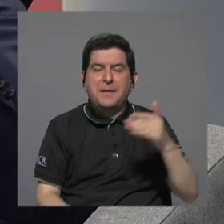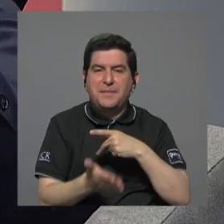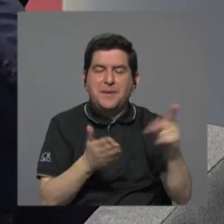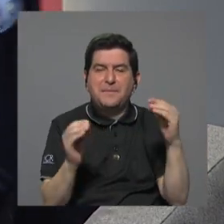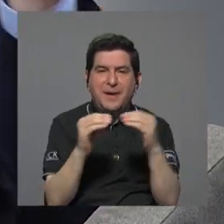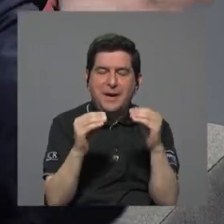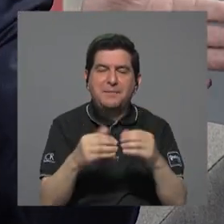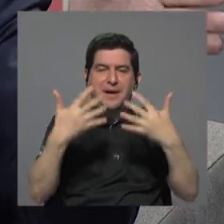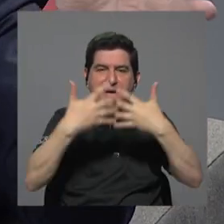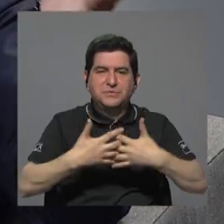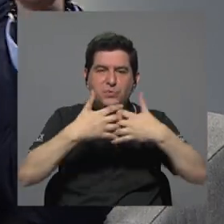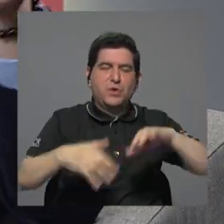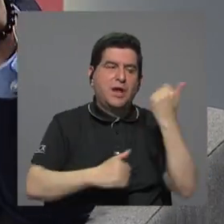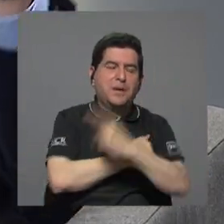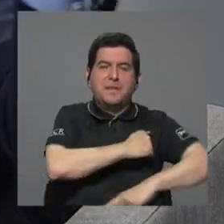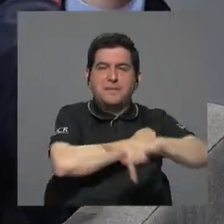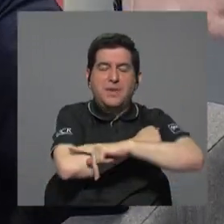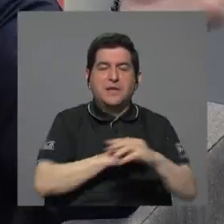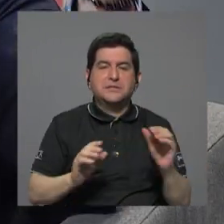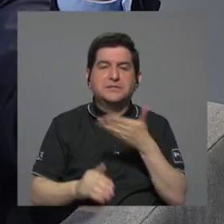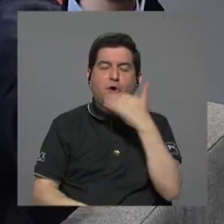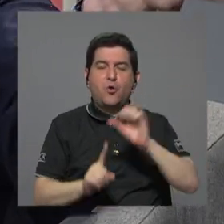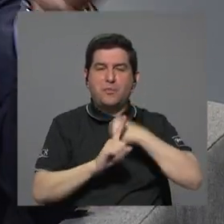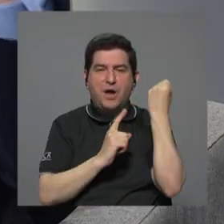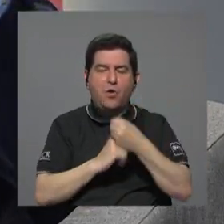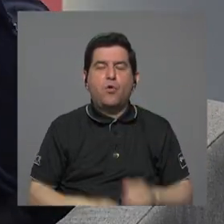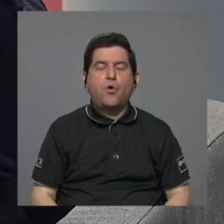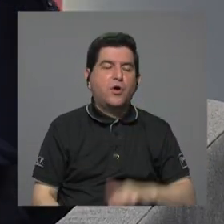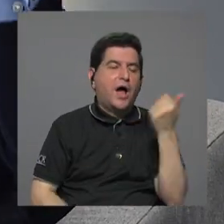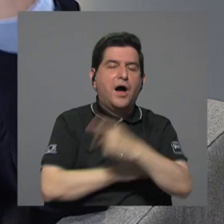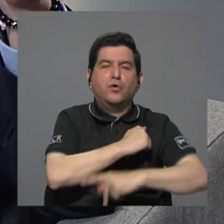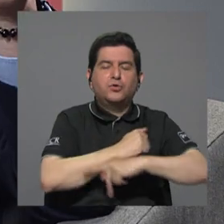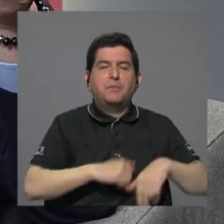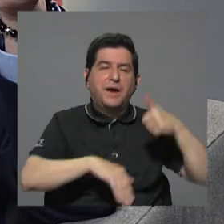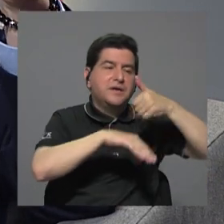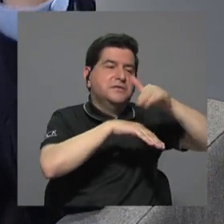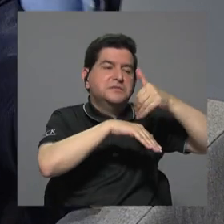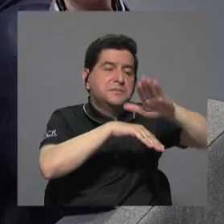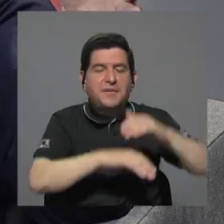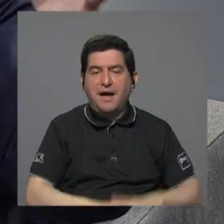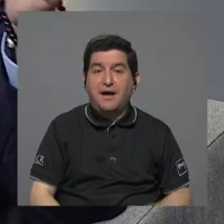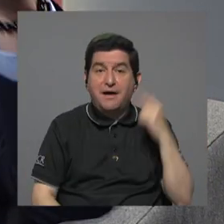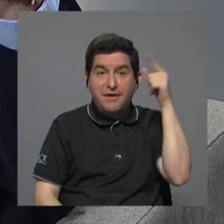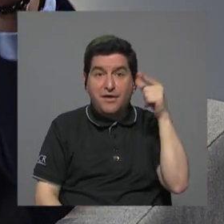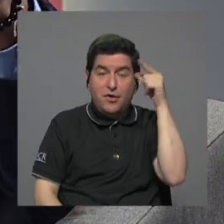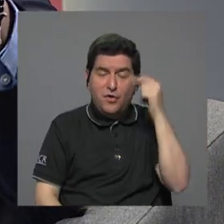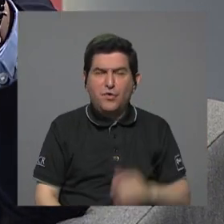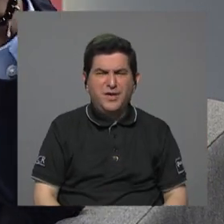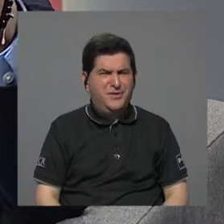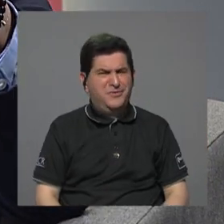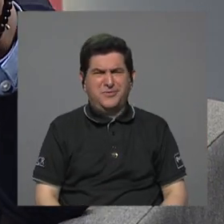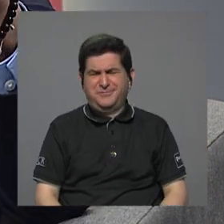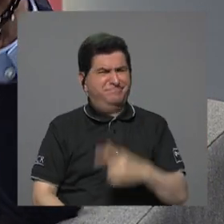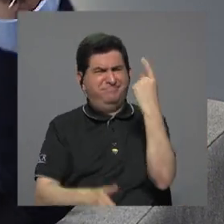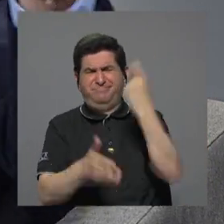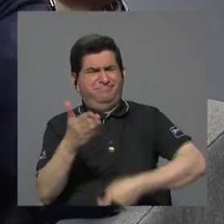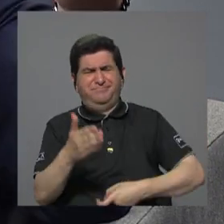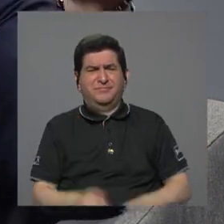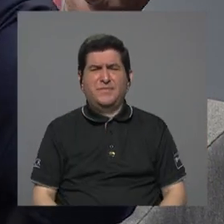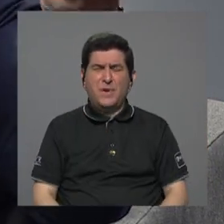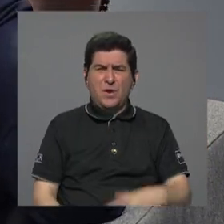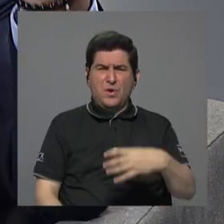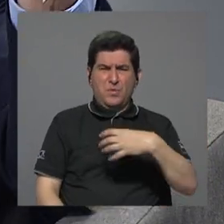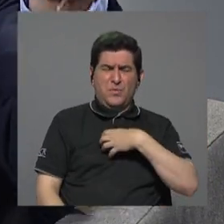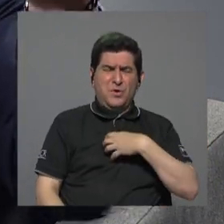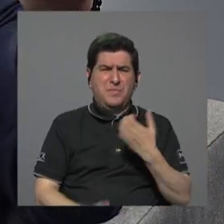por ser una transnacional o te va a dar más condiciones de intercambio a otros países y cosas de estas pues obviamente es grosero comparar un patrimonio